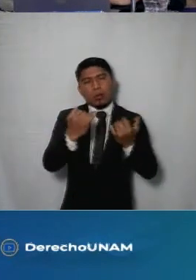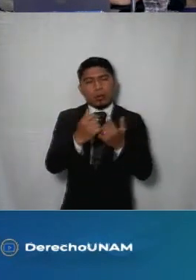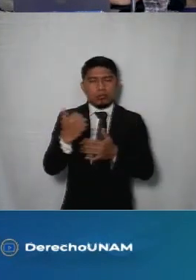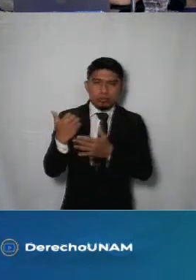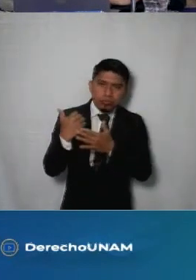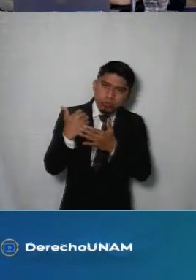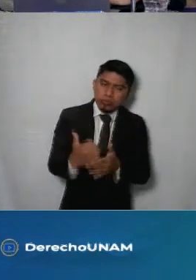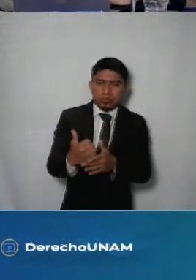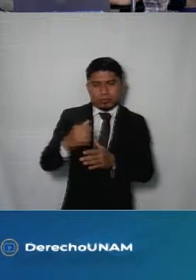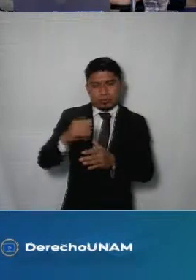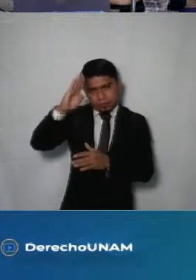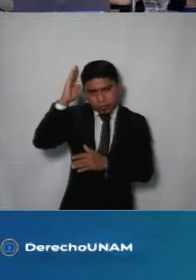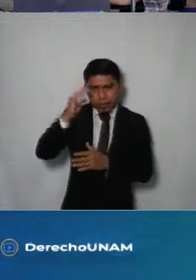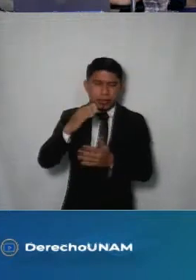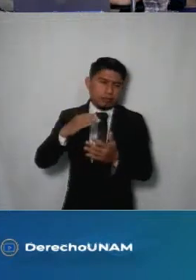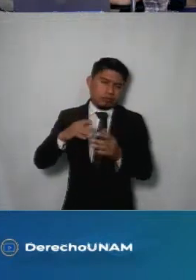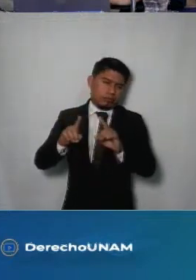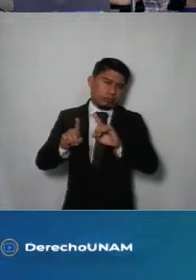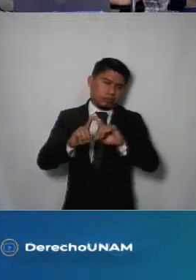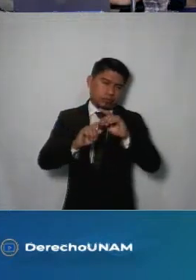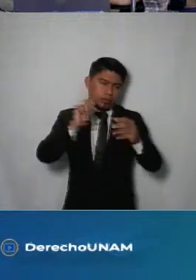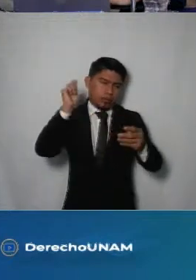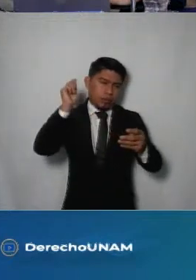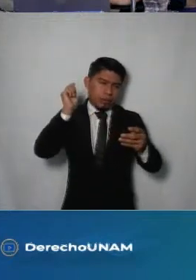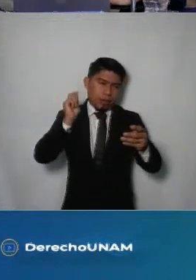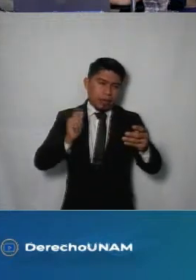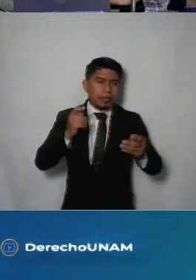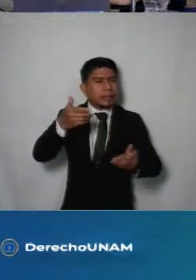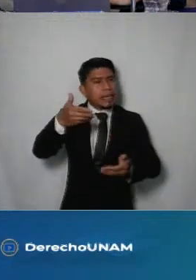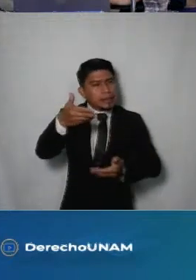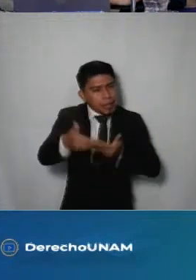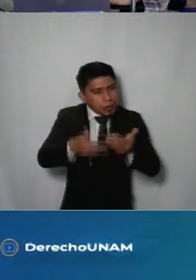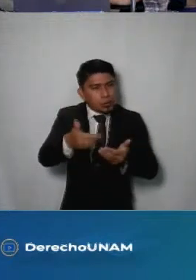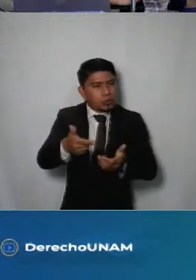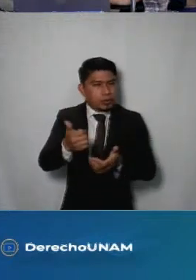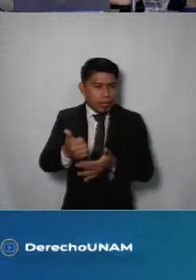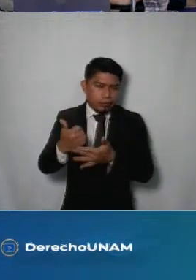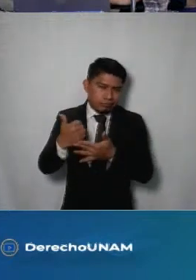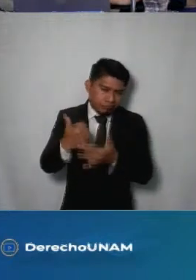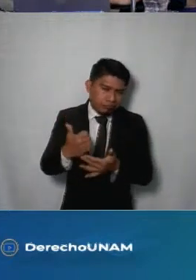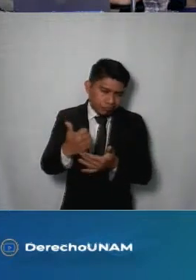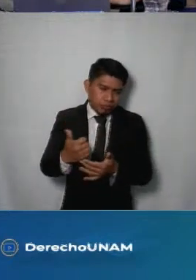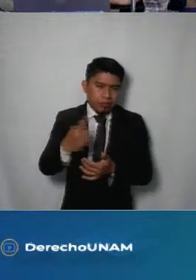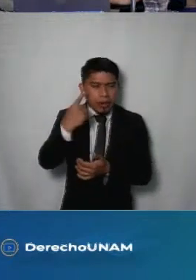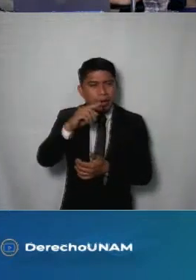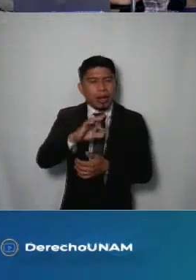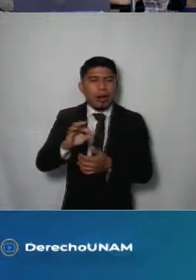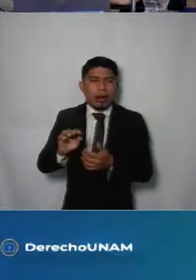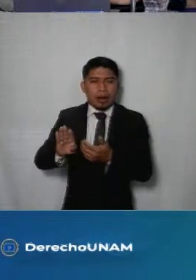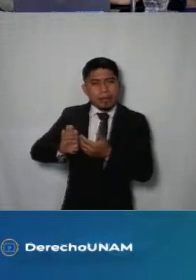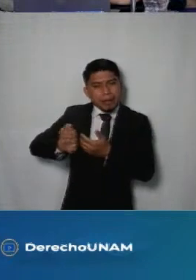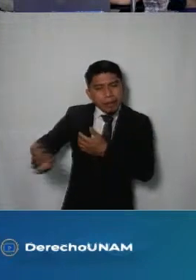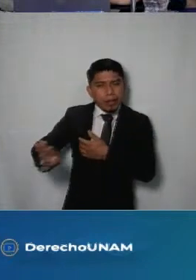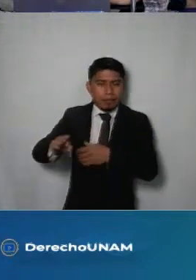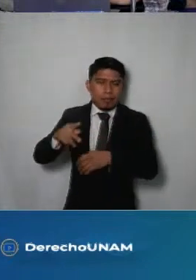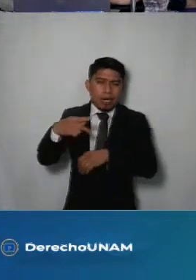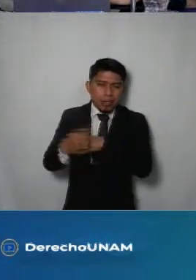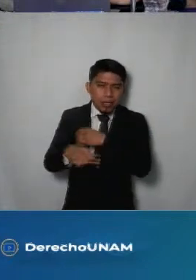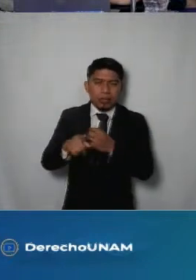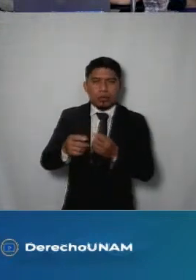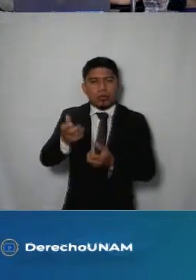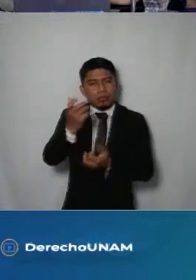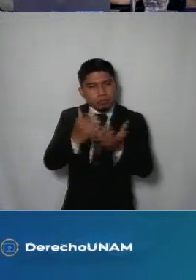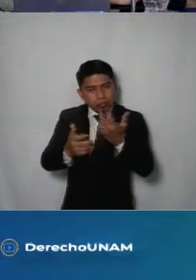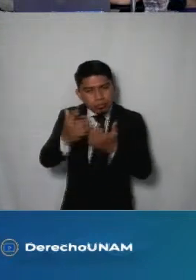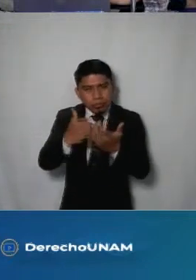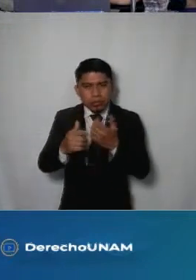que no están localizadas exhumaciones en fin brindan una serie de servicios también en particular que es la que más conocemos para prevenir riesgos de incendios